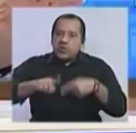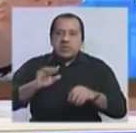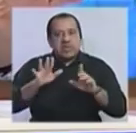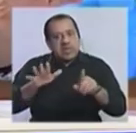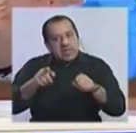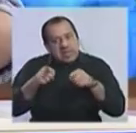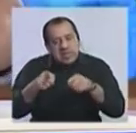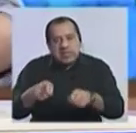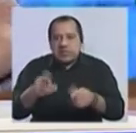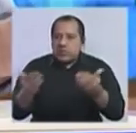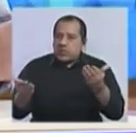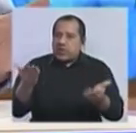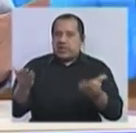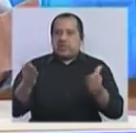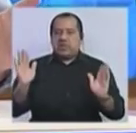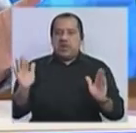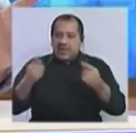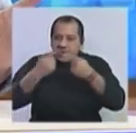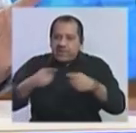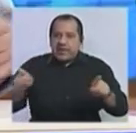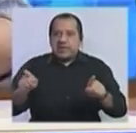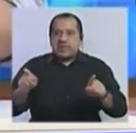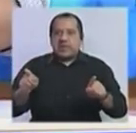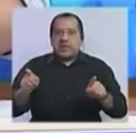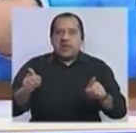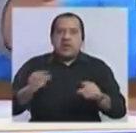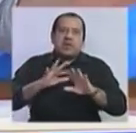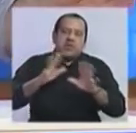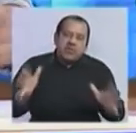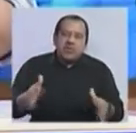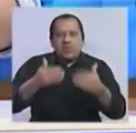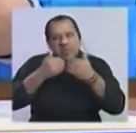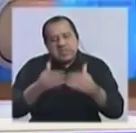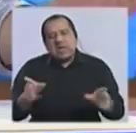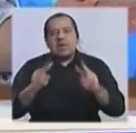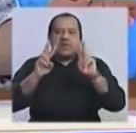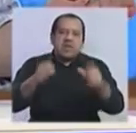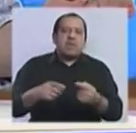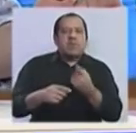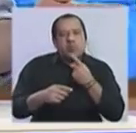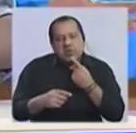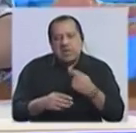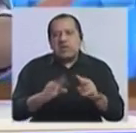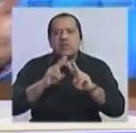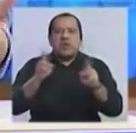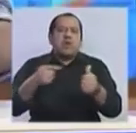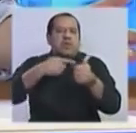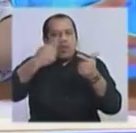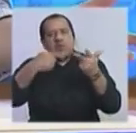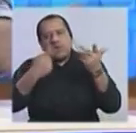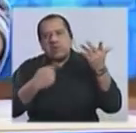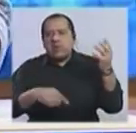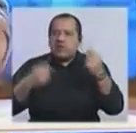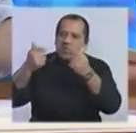esa simplificación en el mensaje, no entrar en todas las políticas con todas las variantes. La